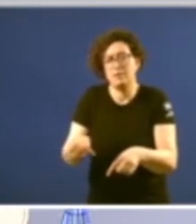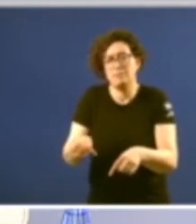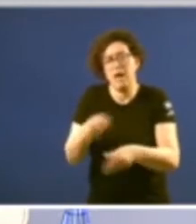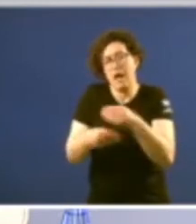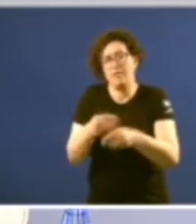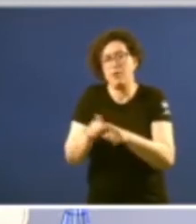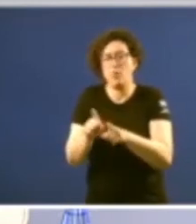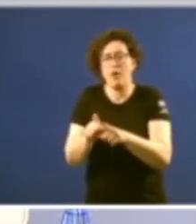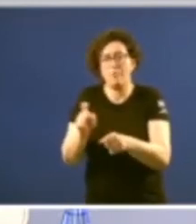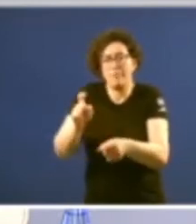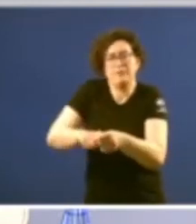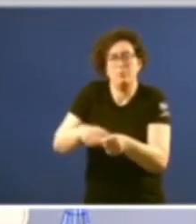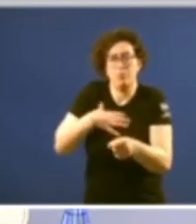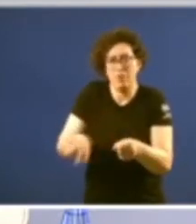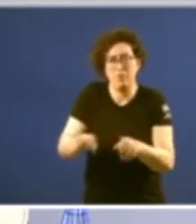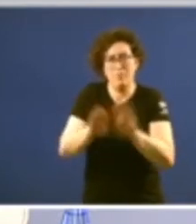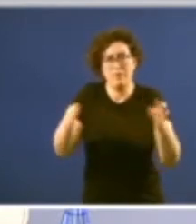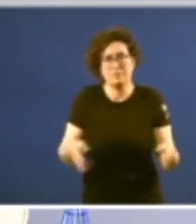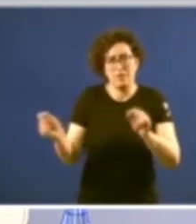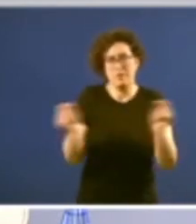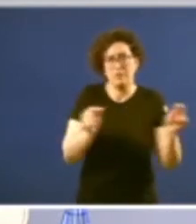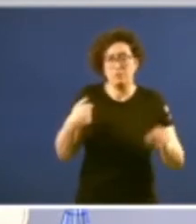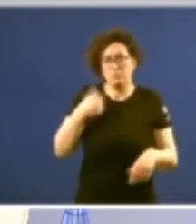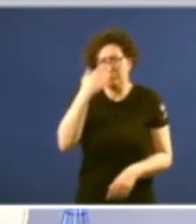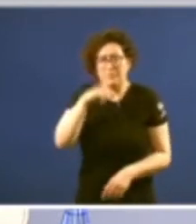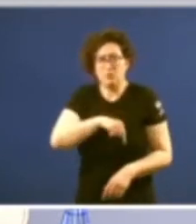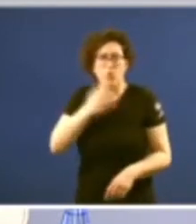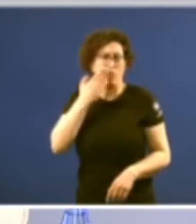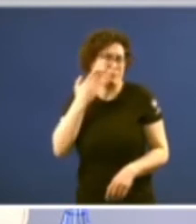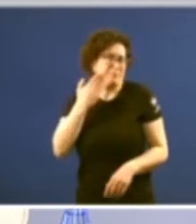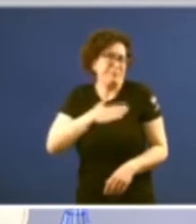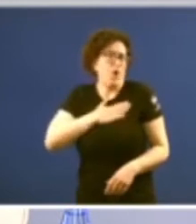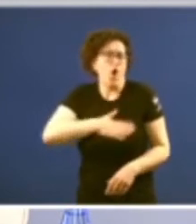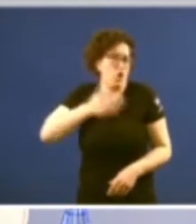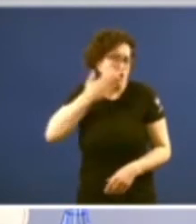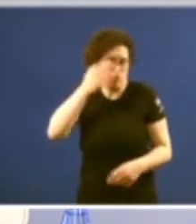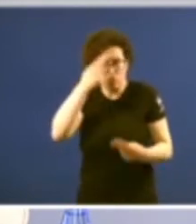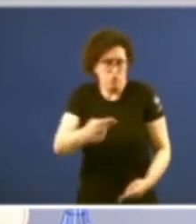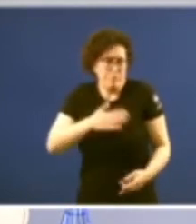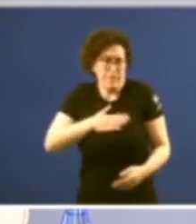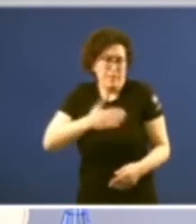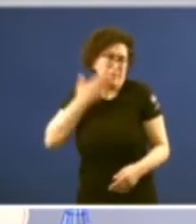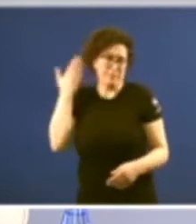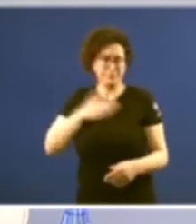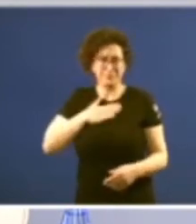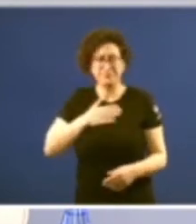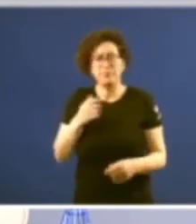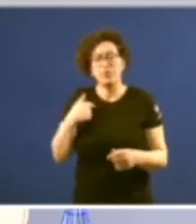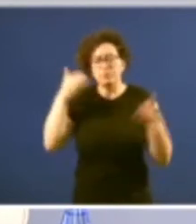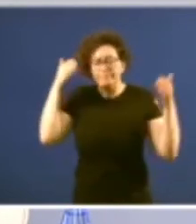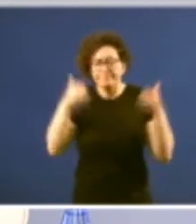participando nesta mesa redonda e un honor dende logo para min eu hoxe me vou a centrar